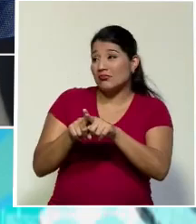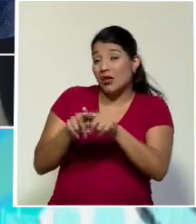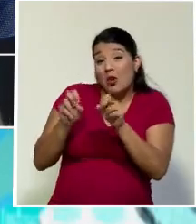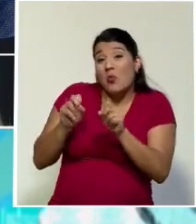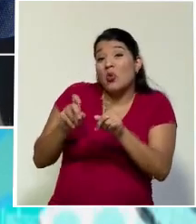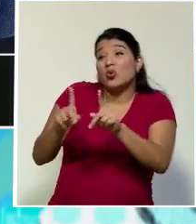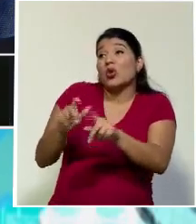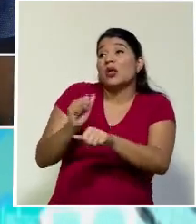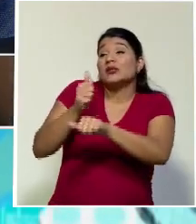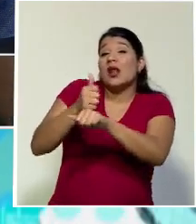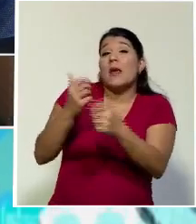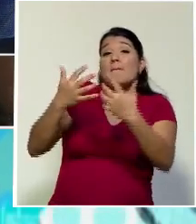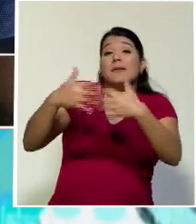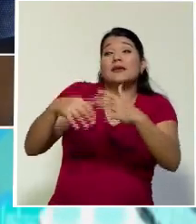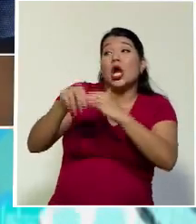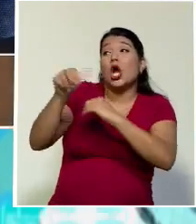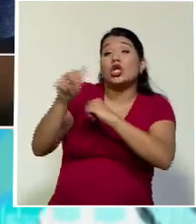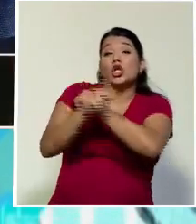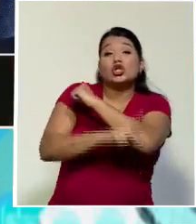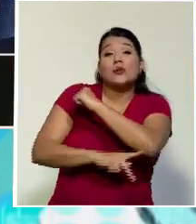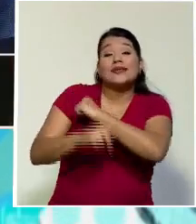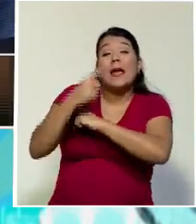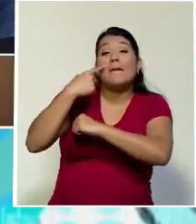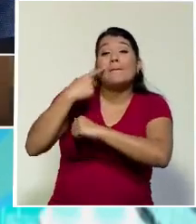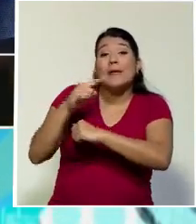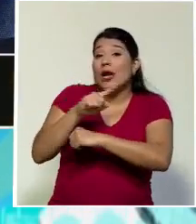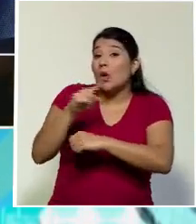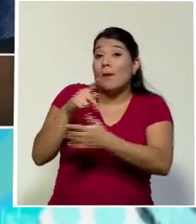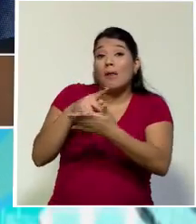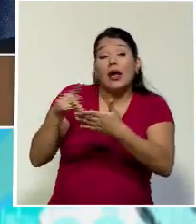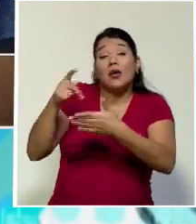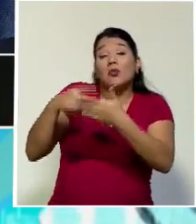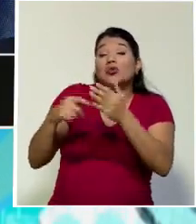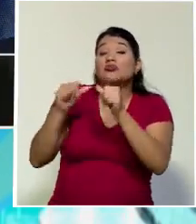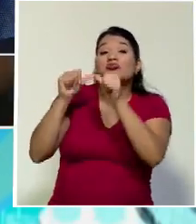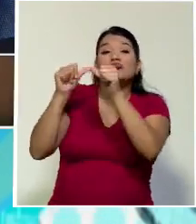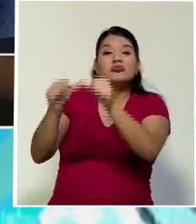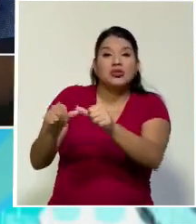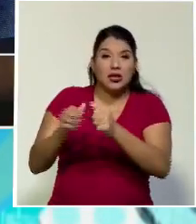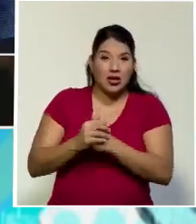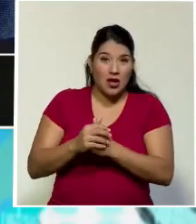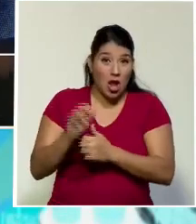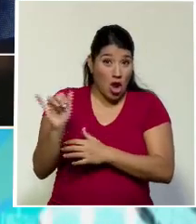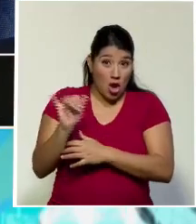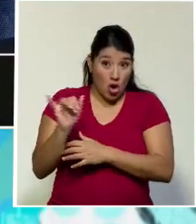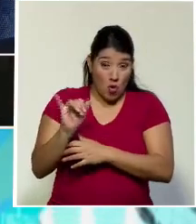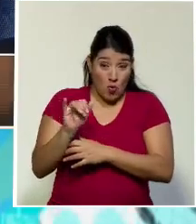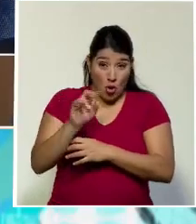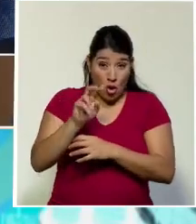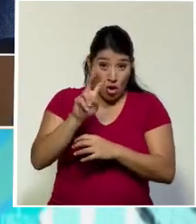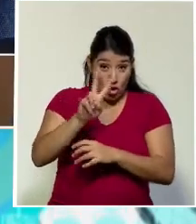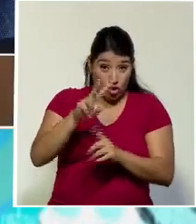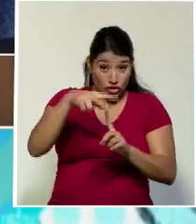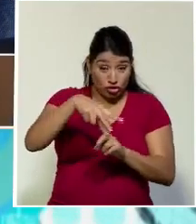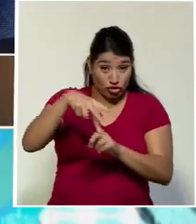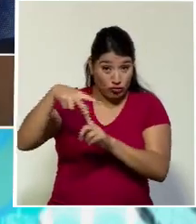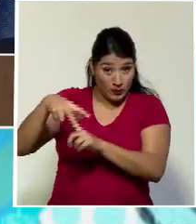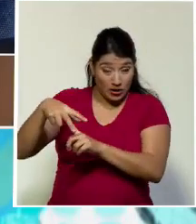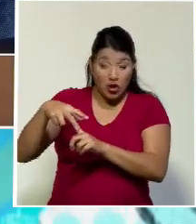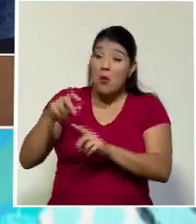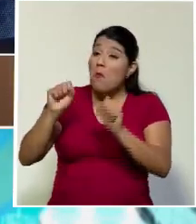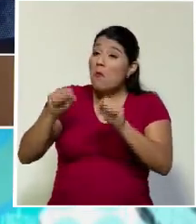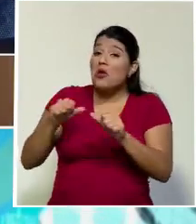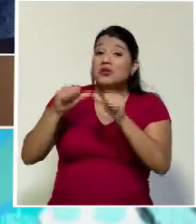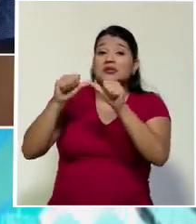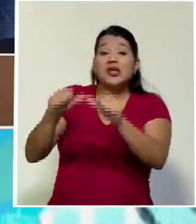abiertos. Entonces, cualquier otra empresa, igual que presuntamente lo hizo esta cooperativa, podrá continuar